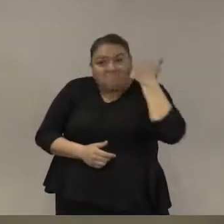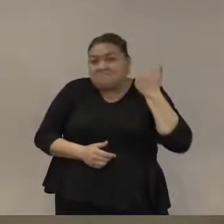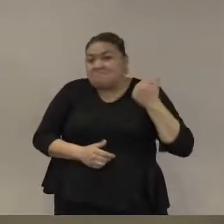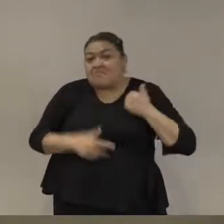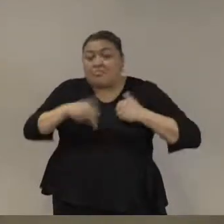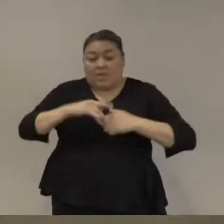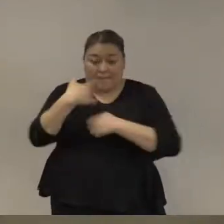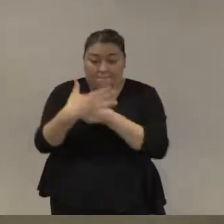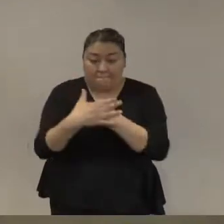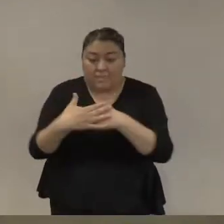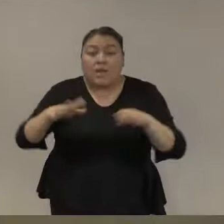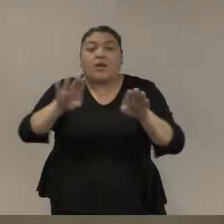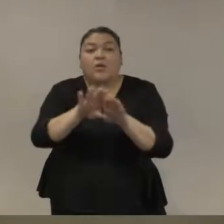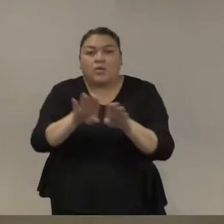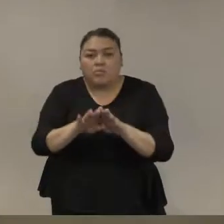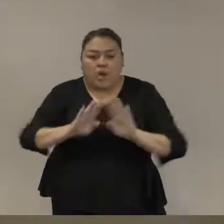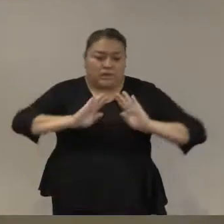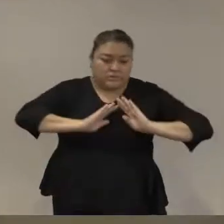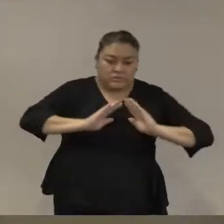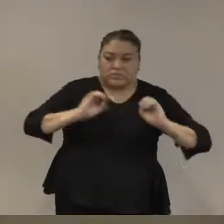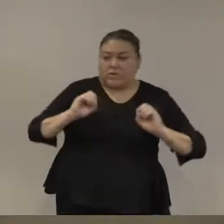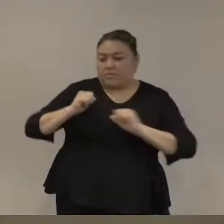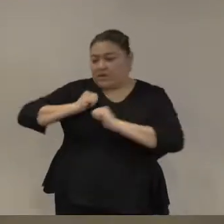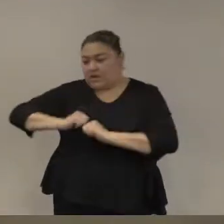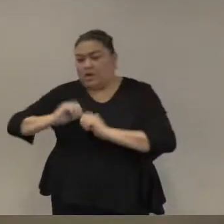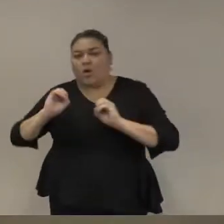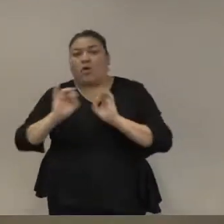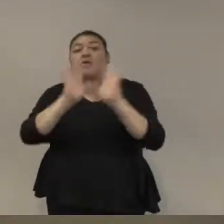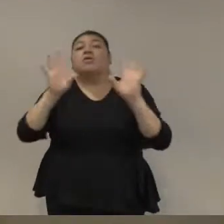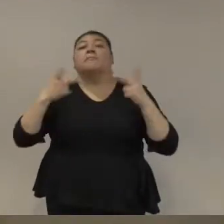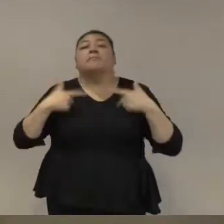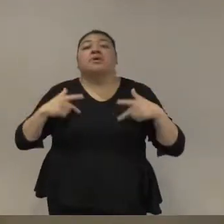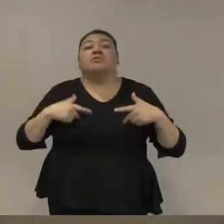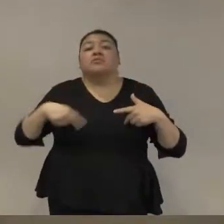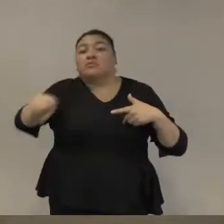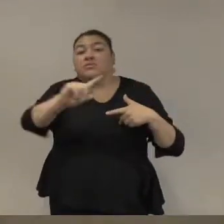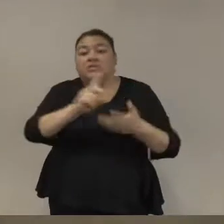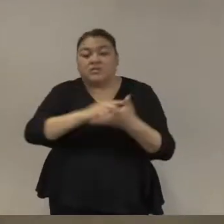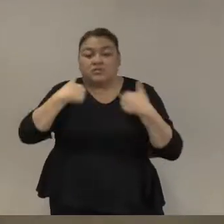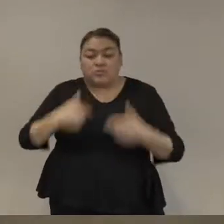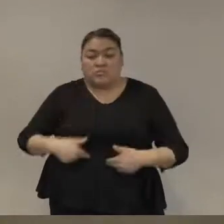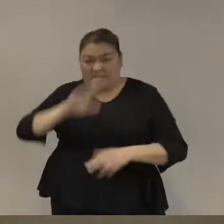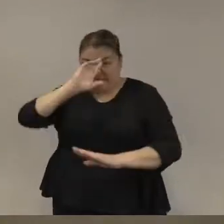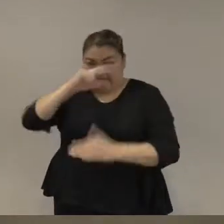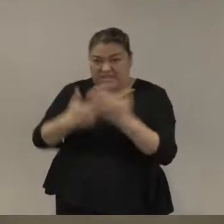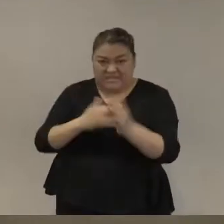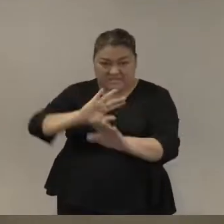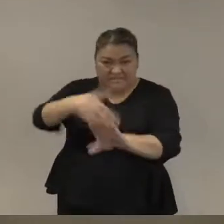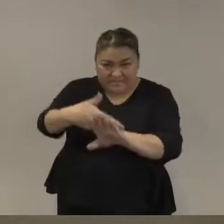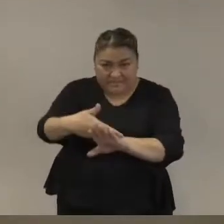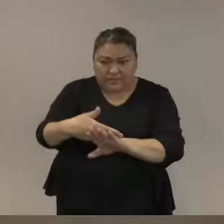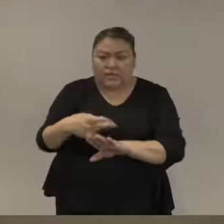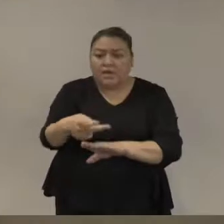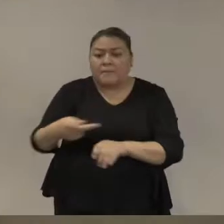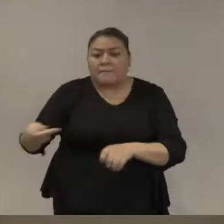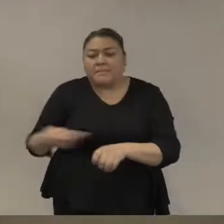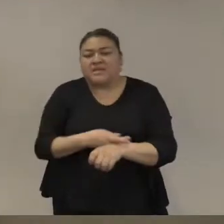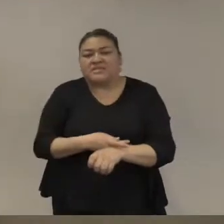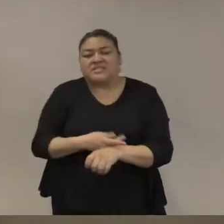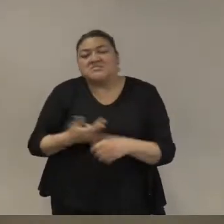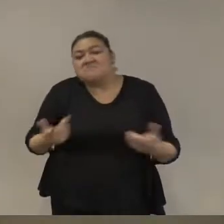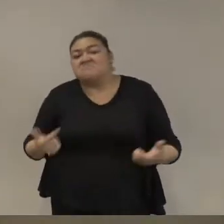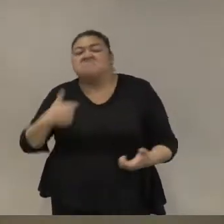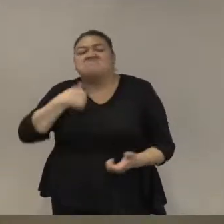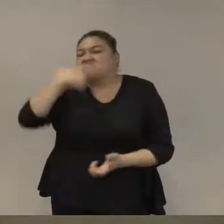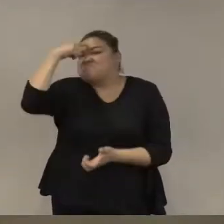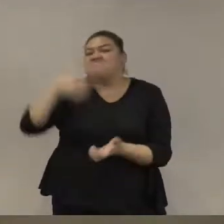de las relaciones cívico-militares o de derechos humanos yo planteo ahora que este modelo por sí mismo no va a funcionar